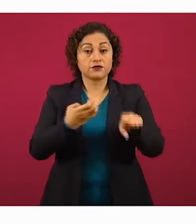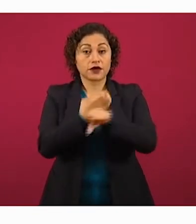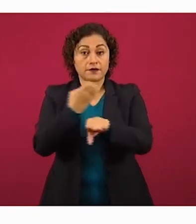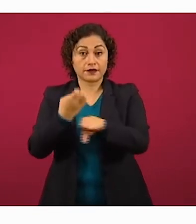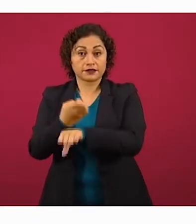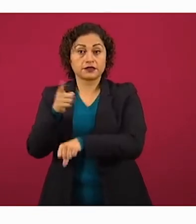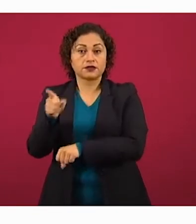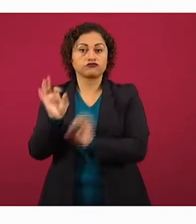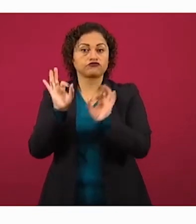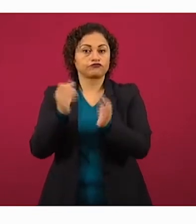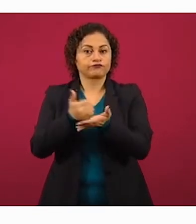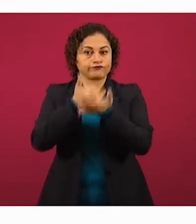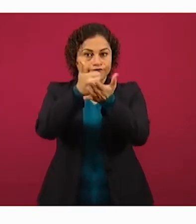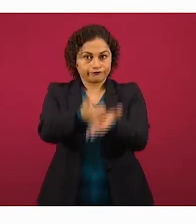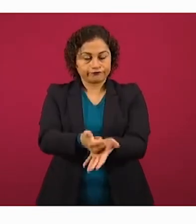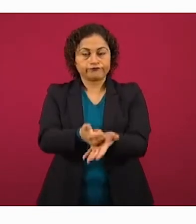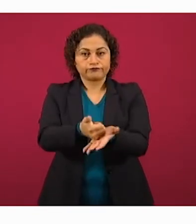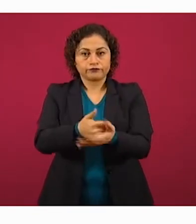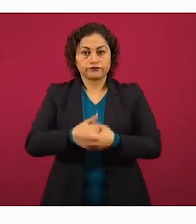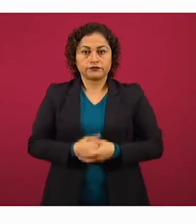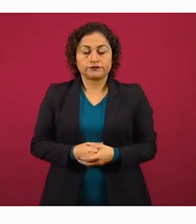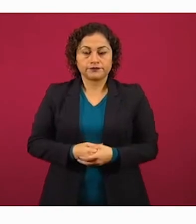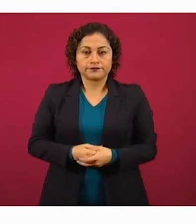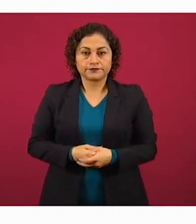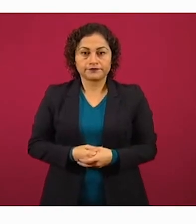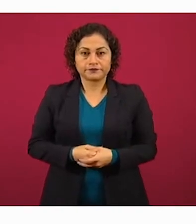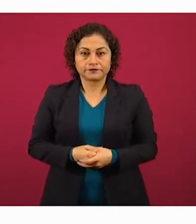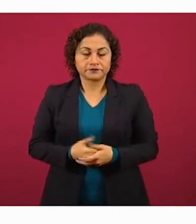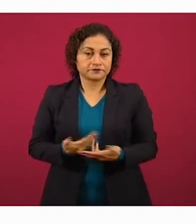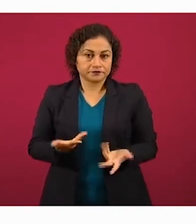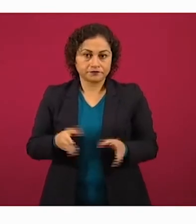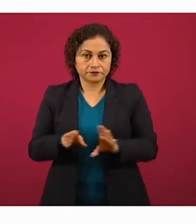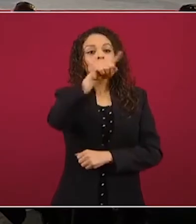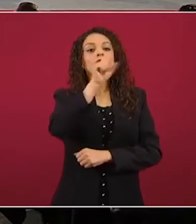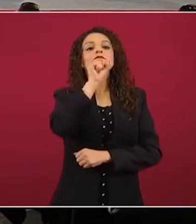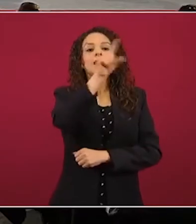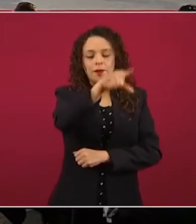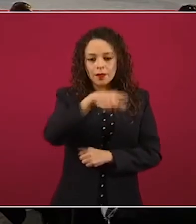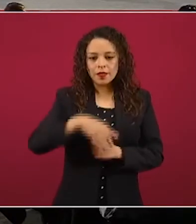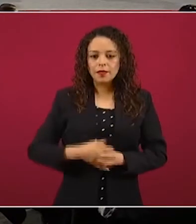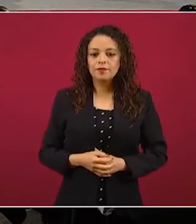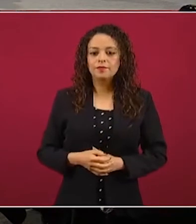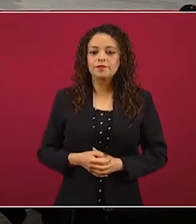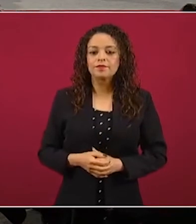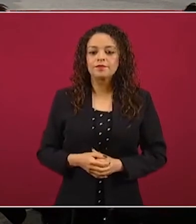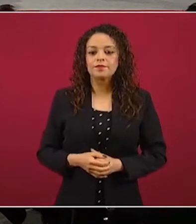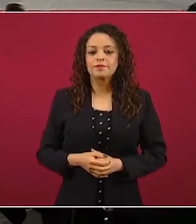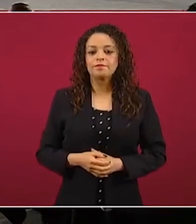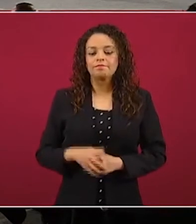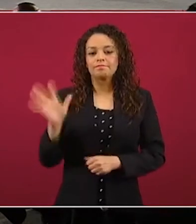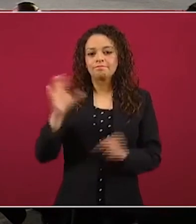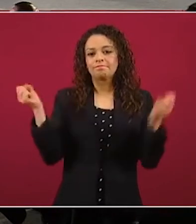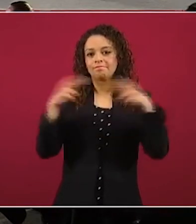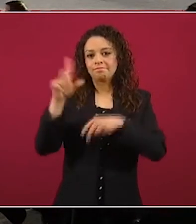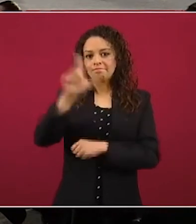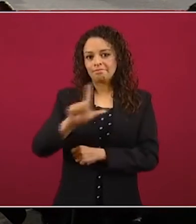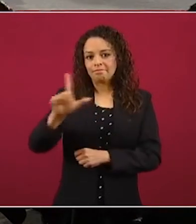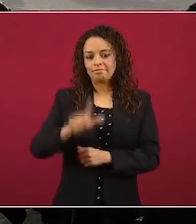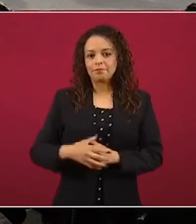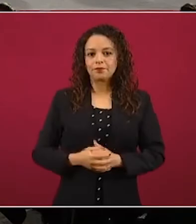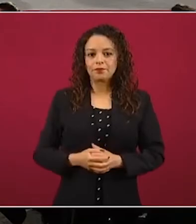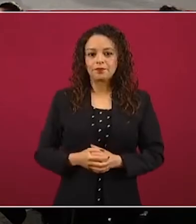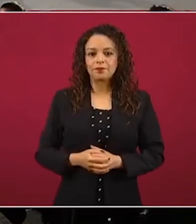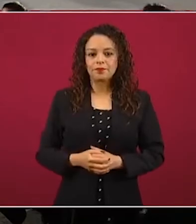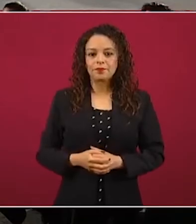saldrán beneficiados con las 80 ambulancias. Con información de Sharon Smog, Canal